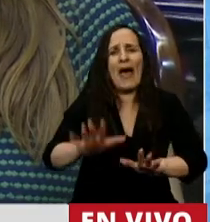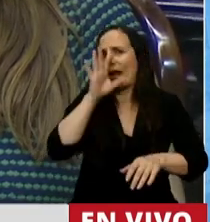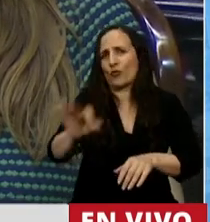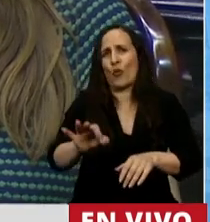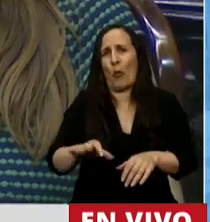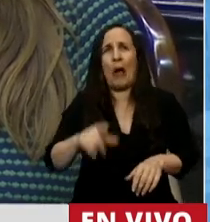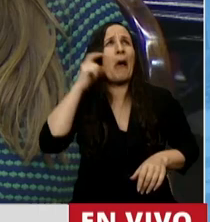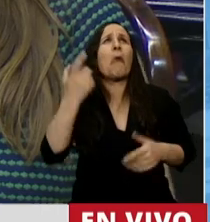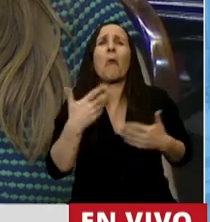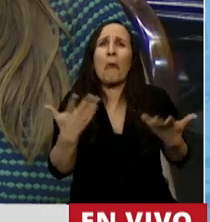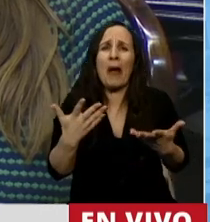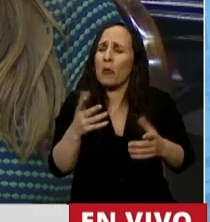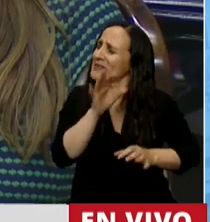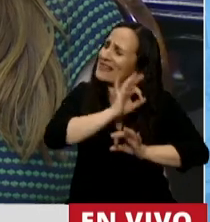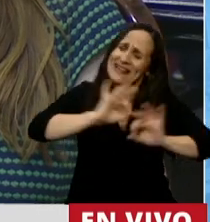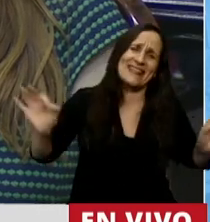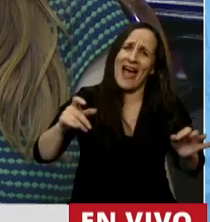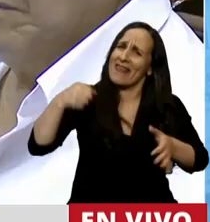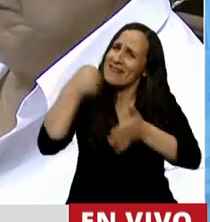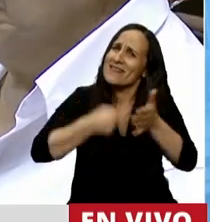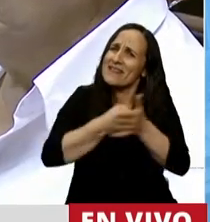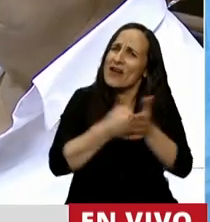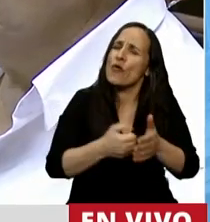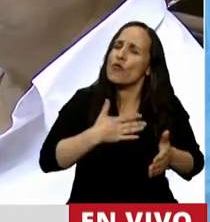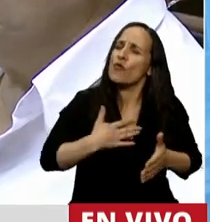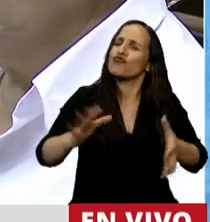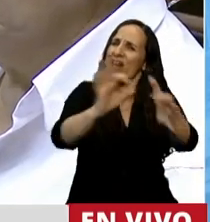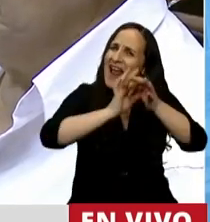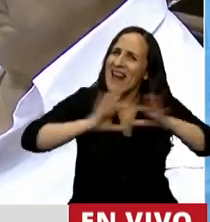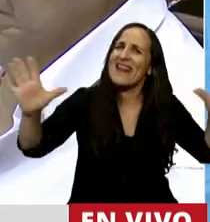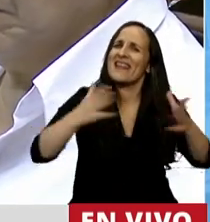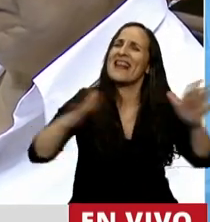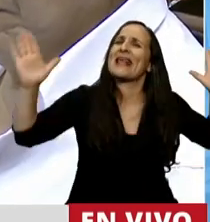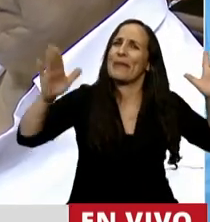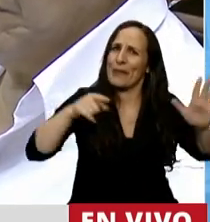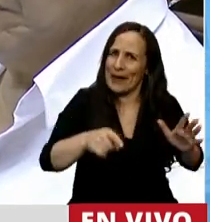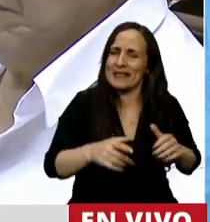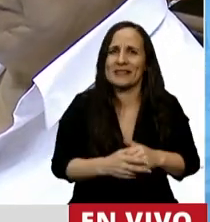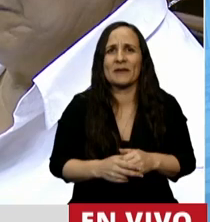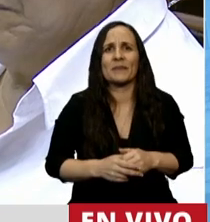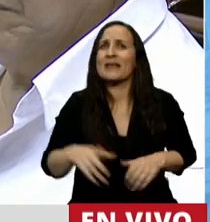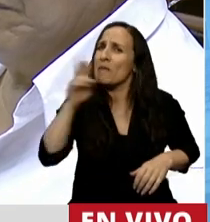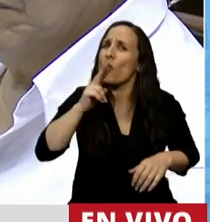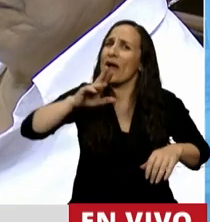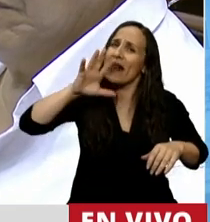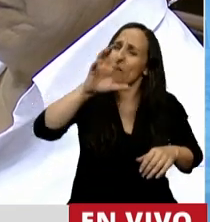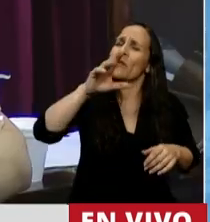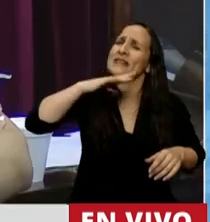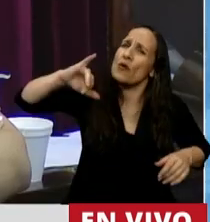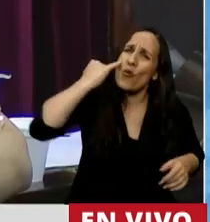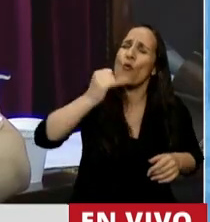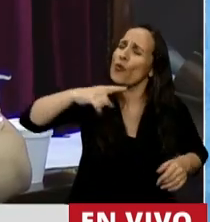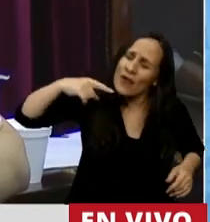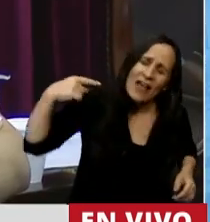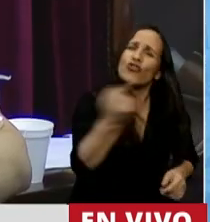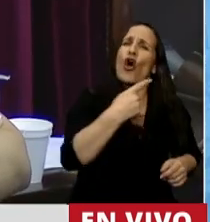sintieron vergüenza por esa lucha que las hace libres y que las hace ser lo que son. Y a todas las mujeres jujeñas, corajudas